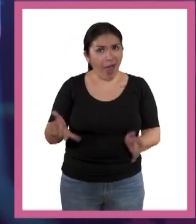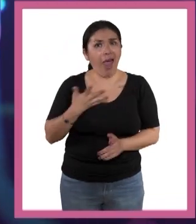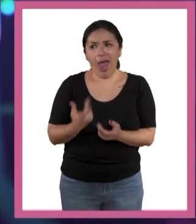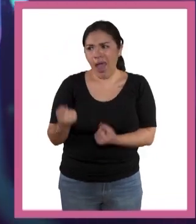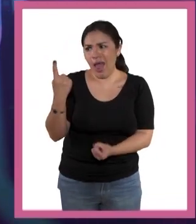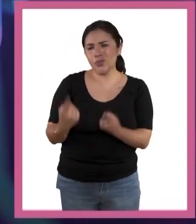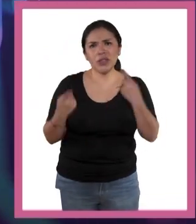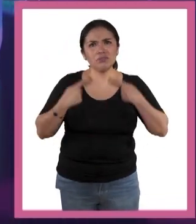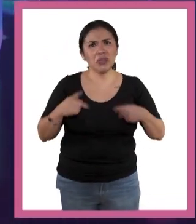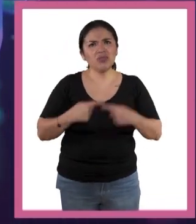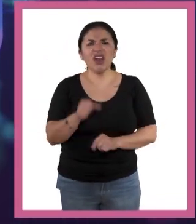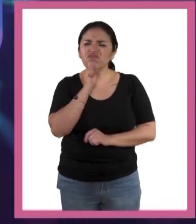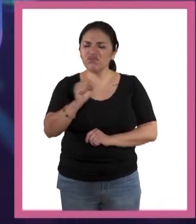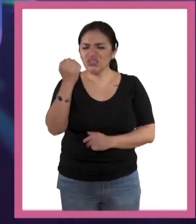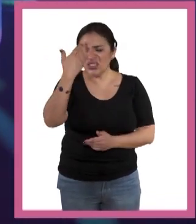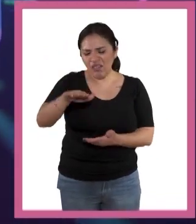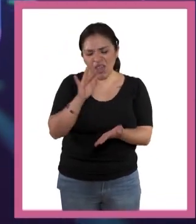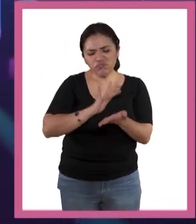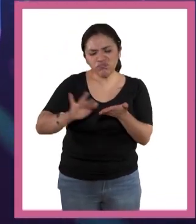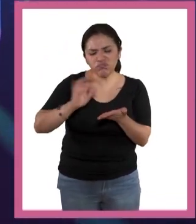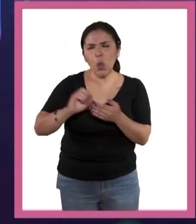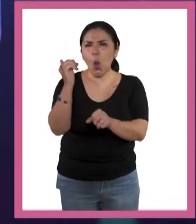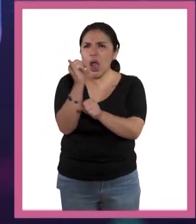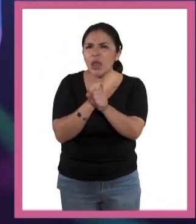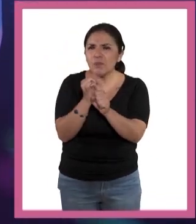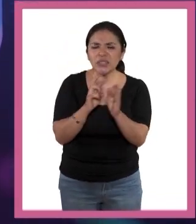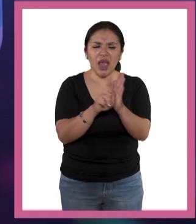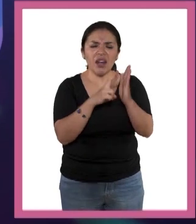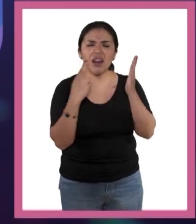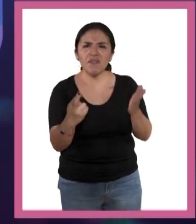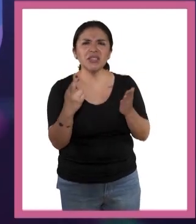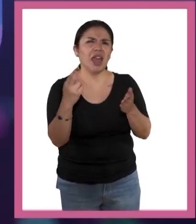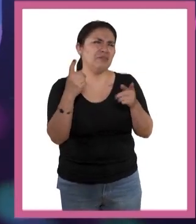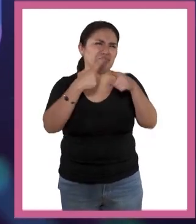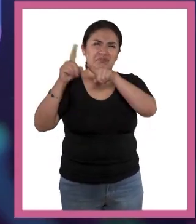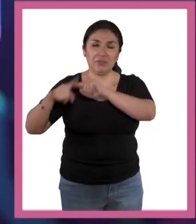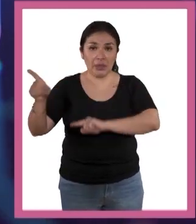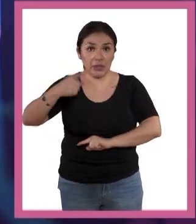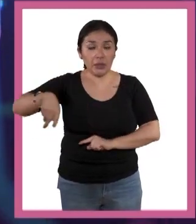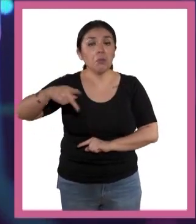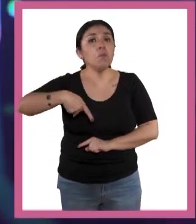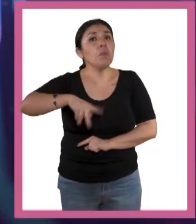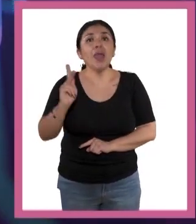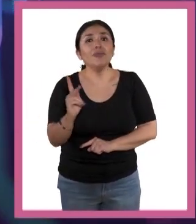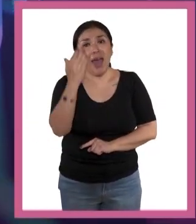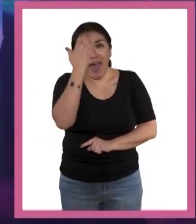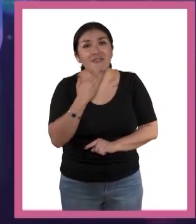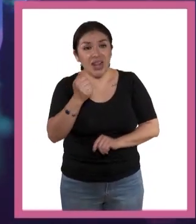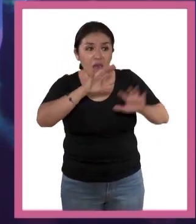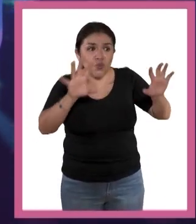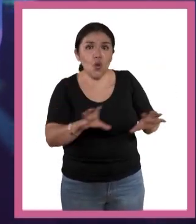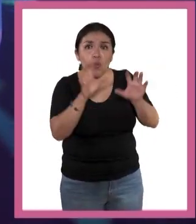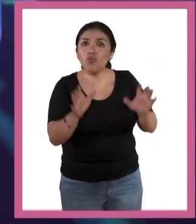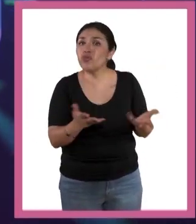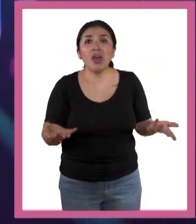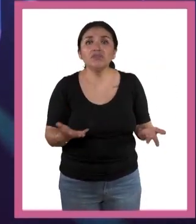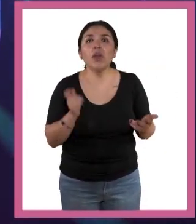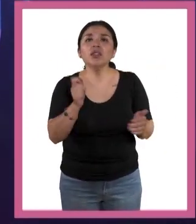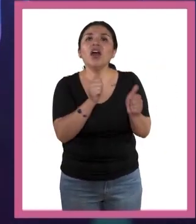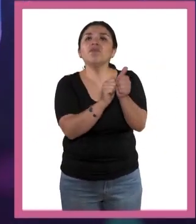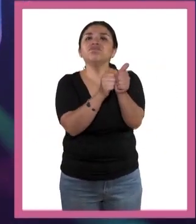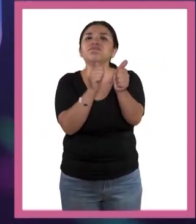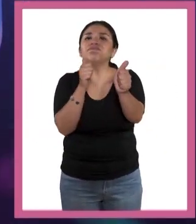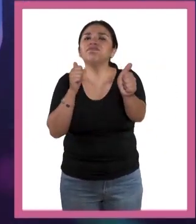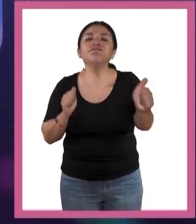que son muy buenas leyendo, investigando en libros, en revistas, en bibliotecas, pero que no son hábiles con la computadora, se están quedando